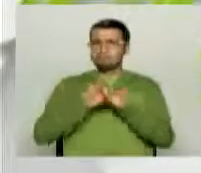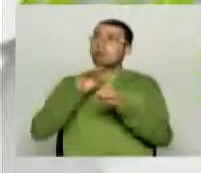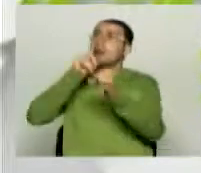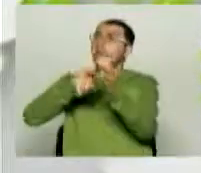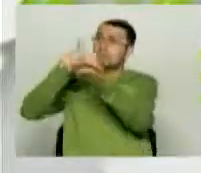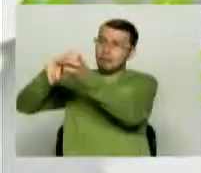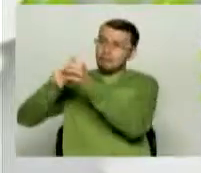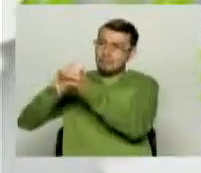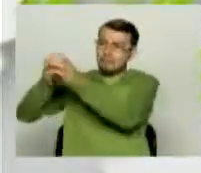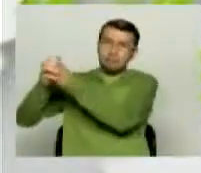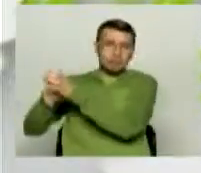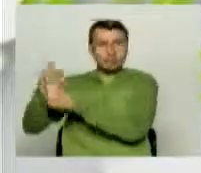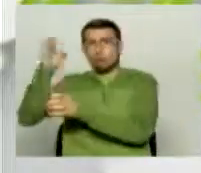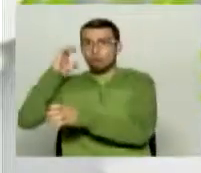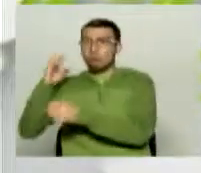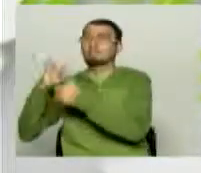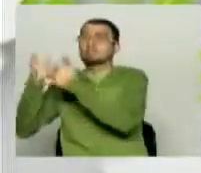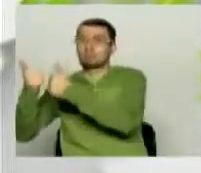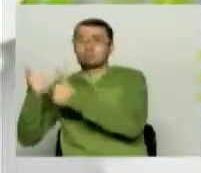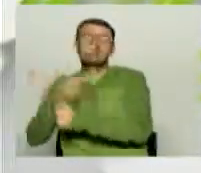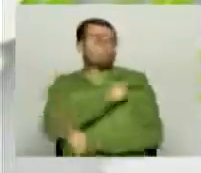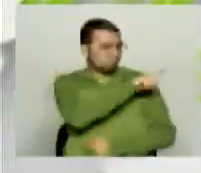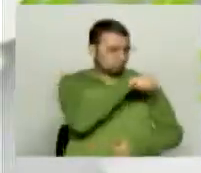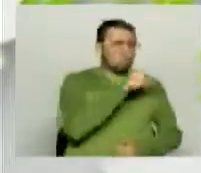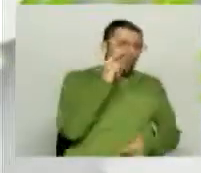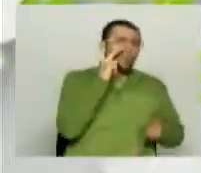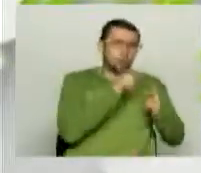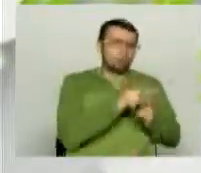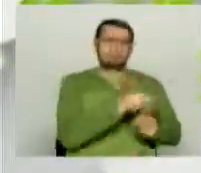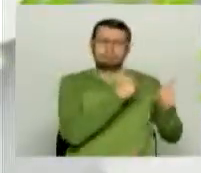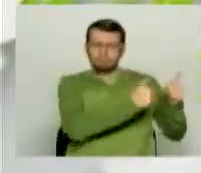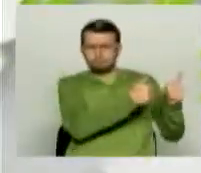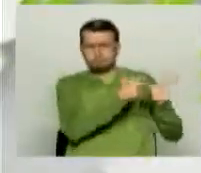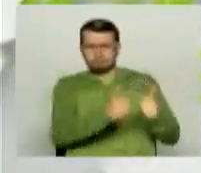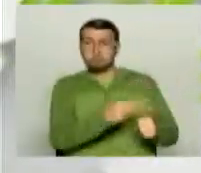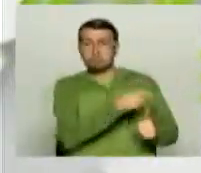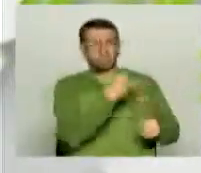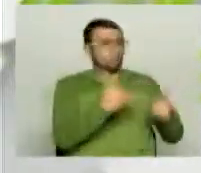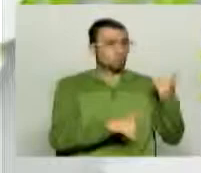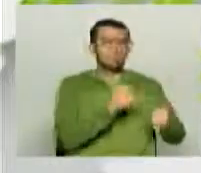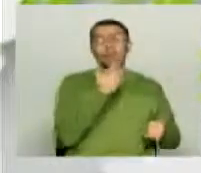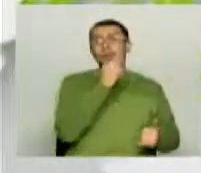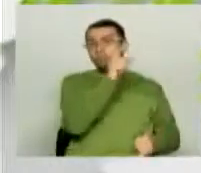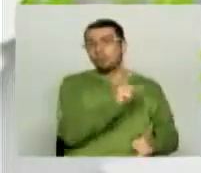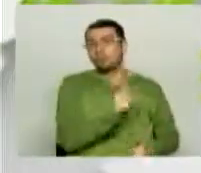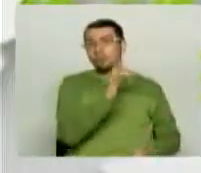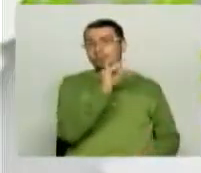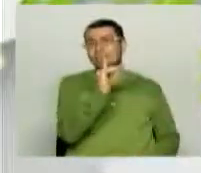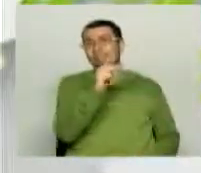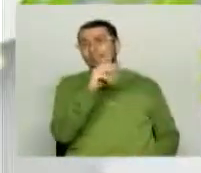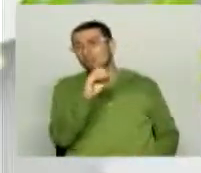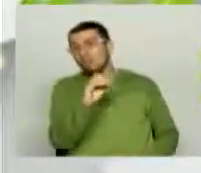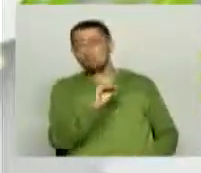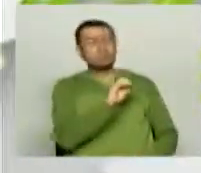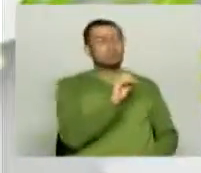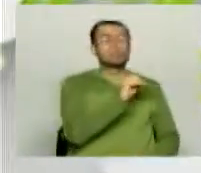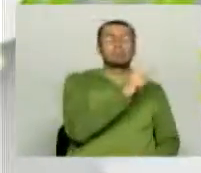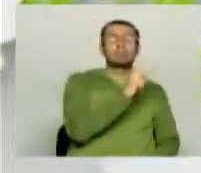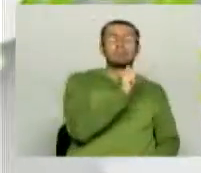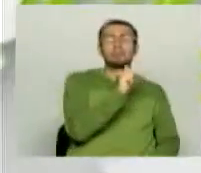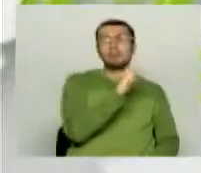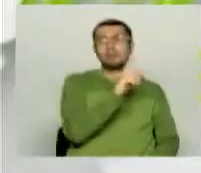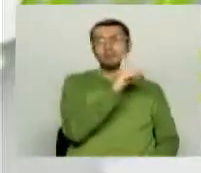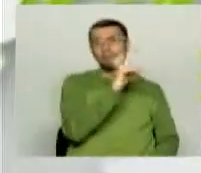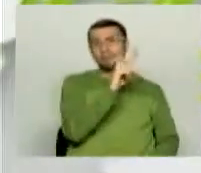fueron esos otros jugadores, porque uno puede desconocer la condición y la calidad de jugadores como Altín Asprilla, el Pío Valderrama, el propio Freddy Rincón,